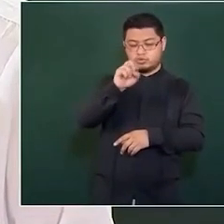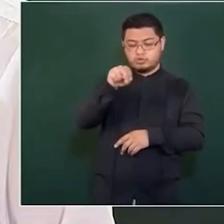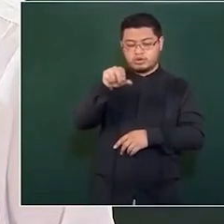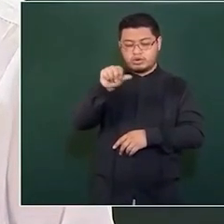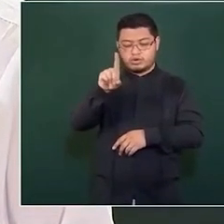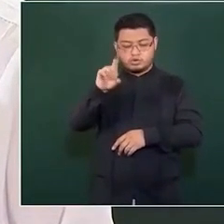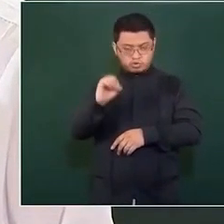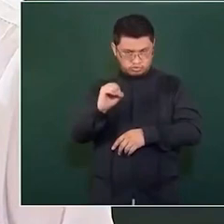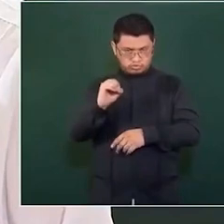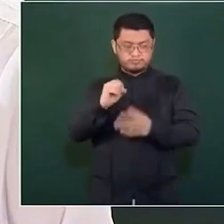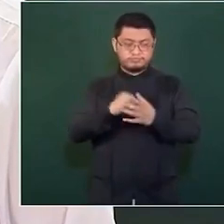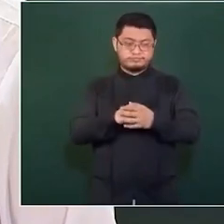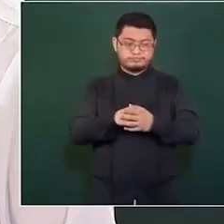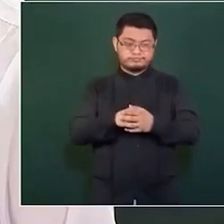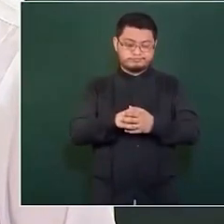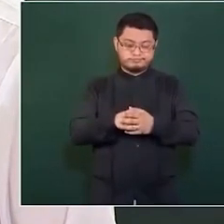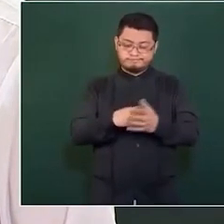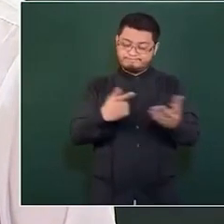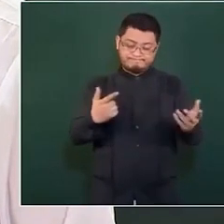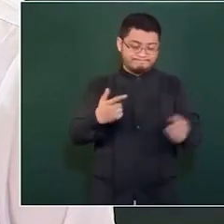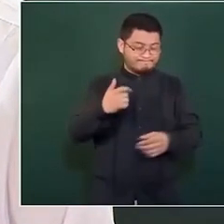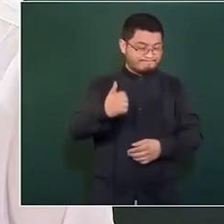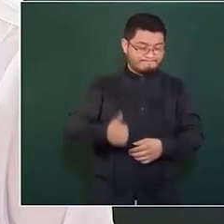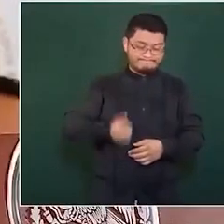fue una habileza